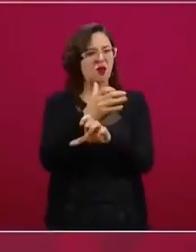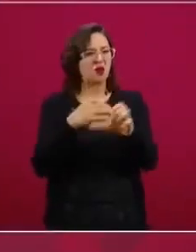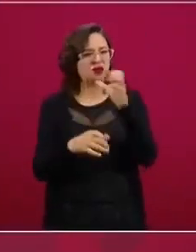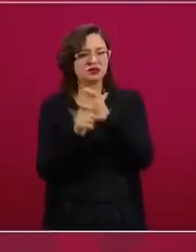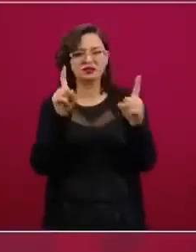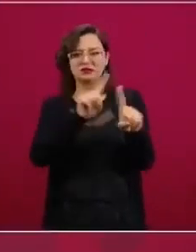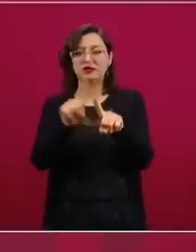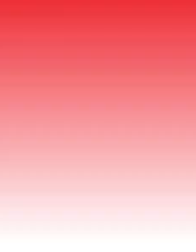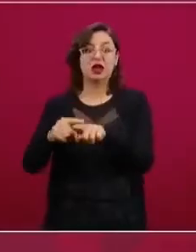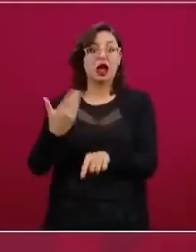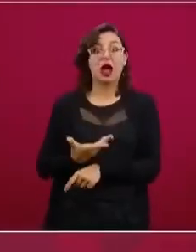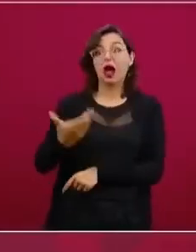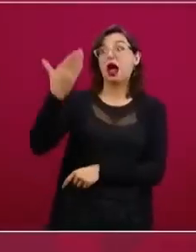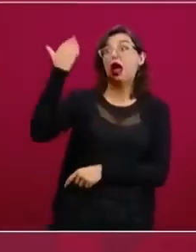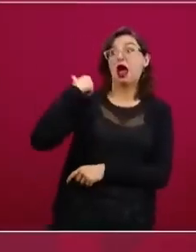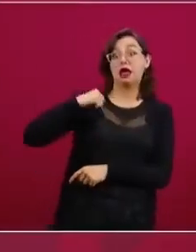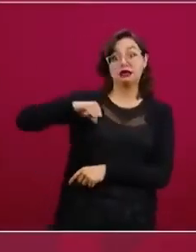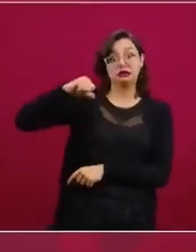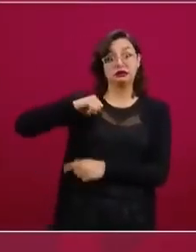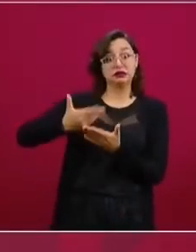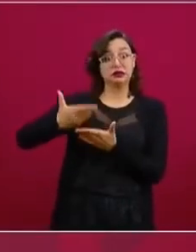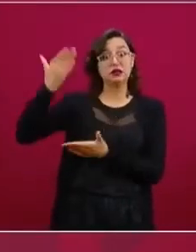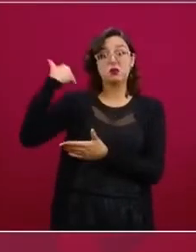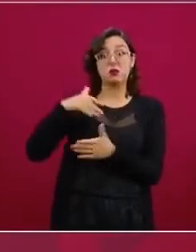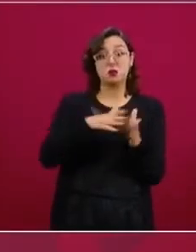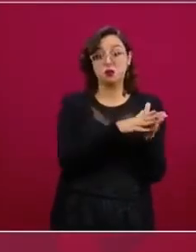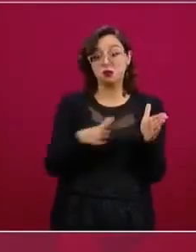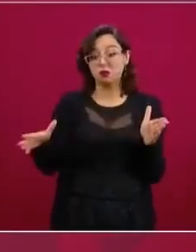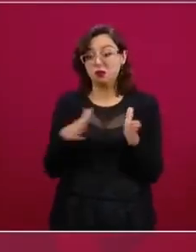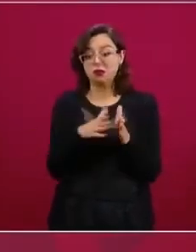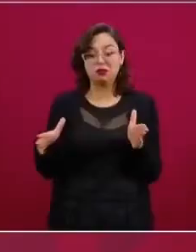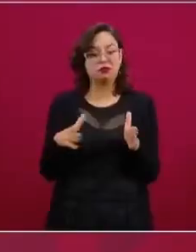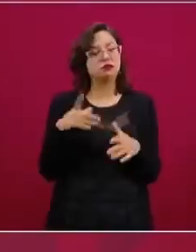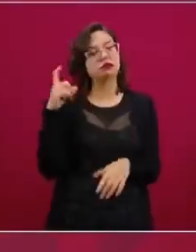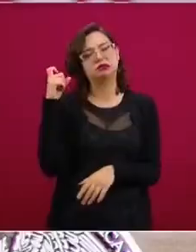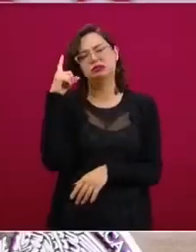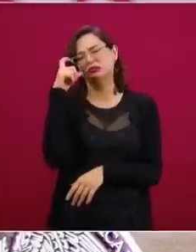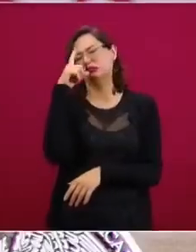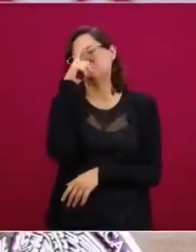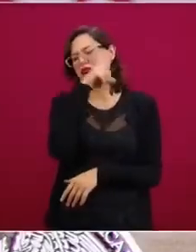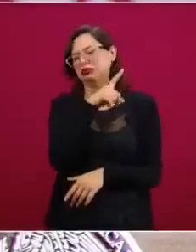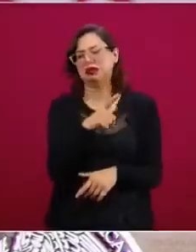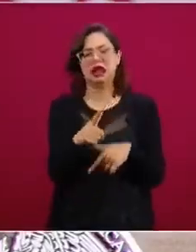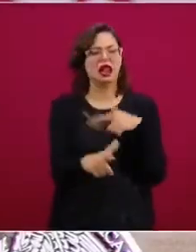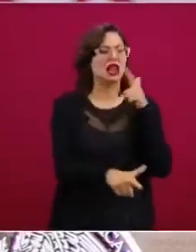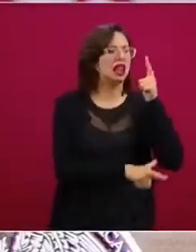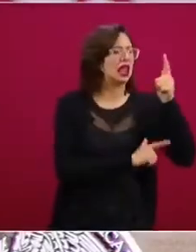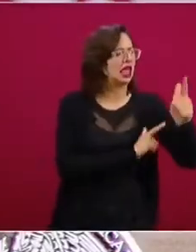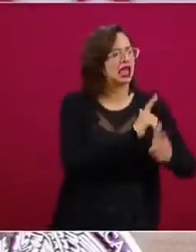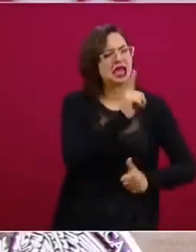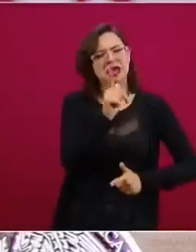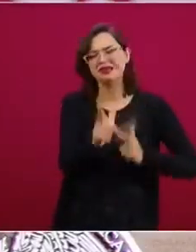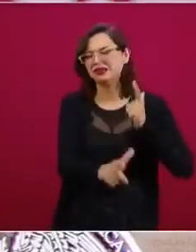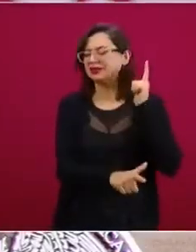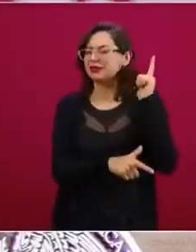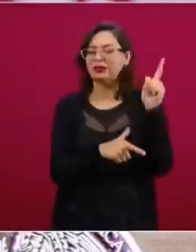naturaleza, en épocas normales hubieran sido muy lentos. Todo lo estamos haciendo, digamos,